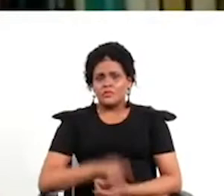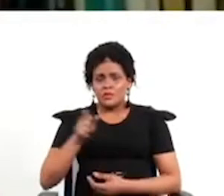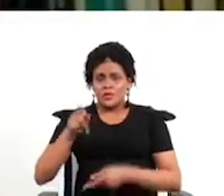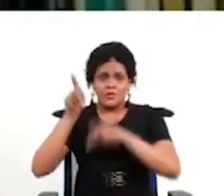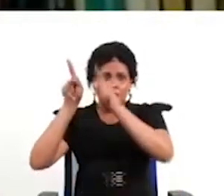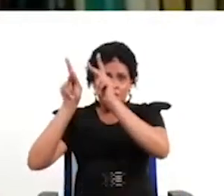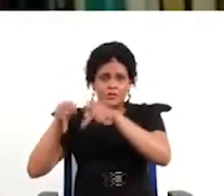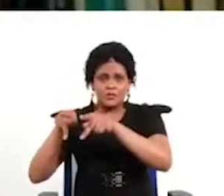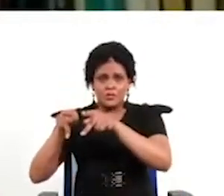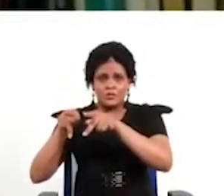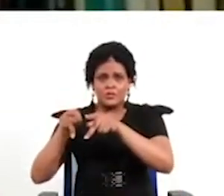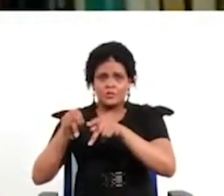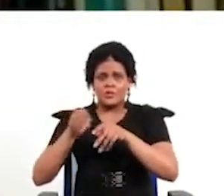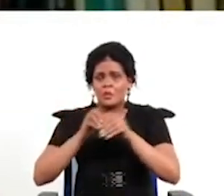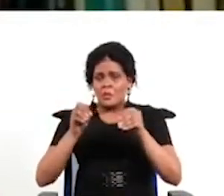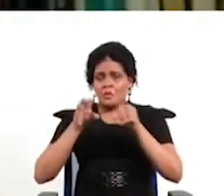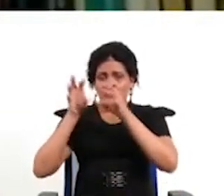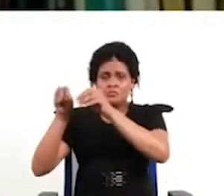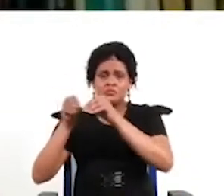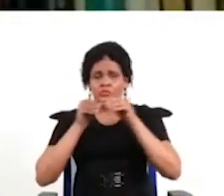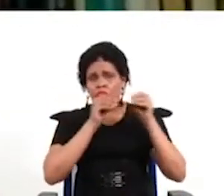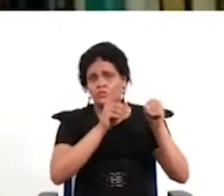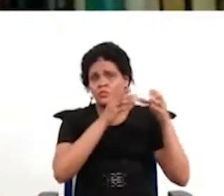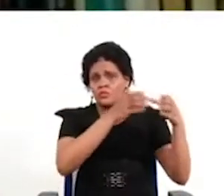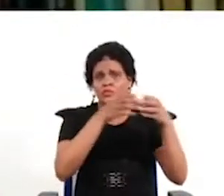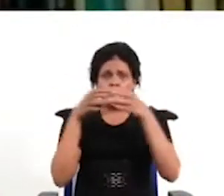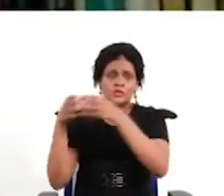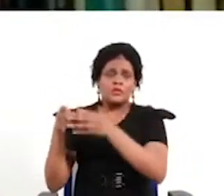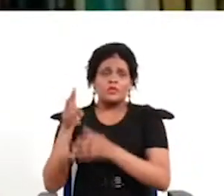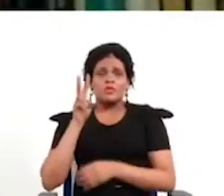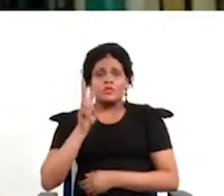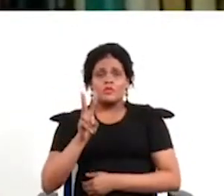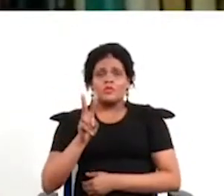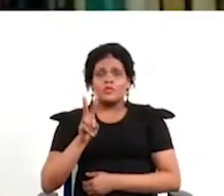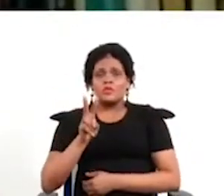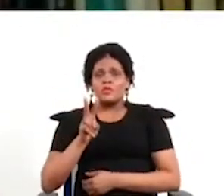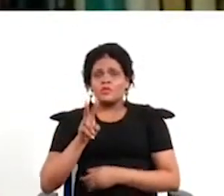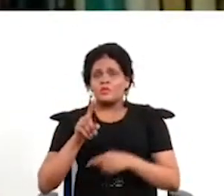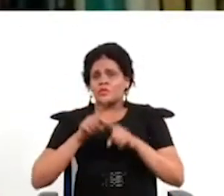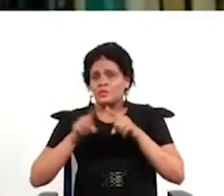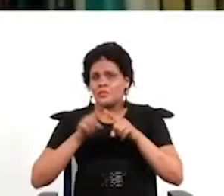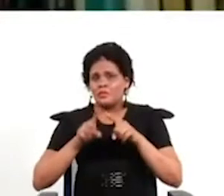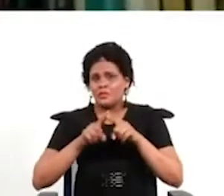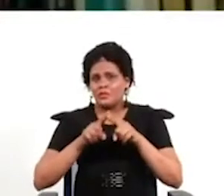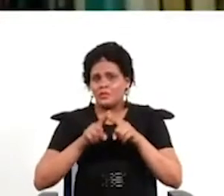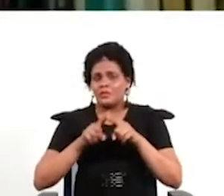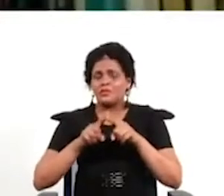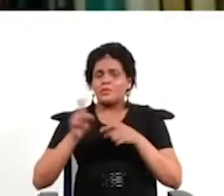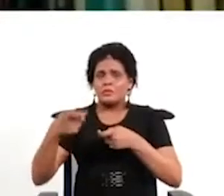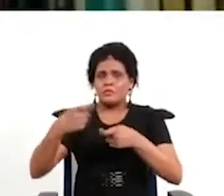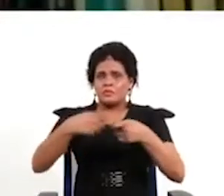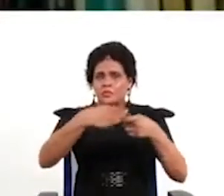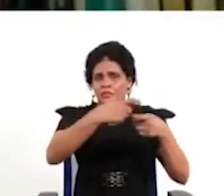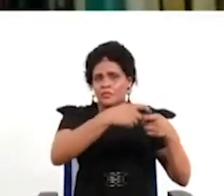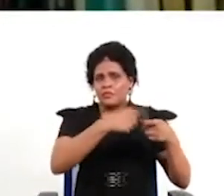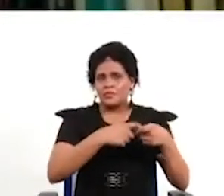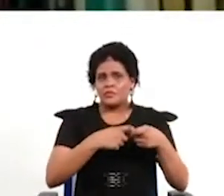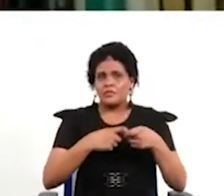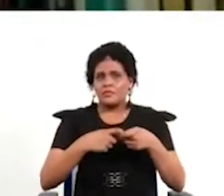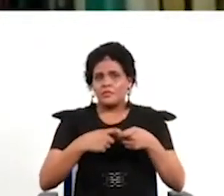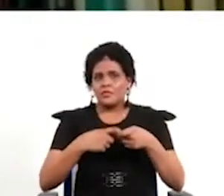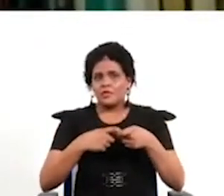respaldada o petición como fue en el caso de Brasil en el caso de Brasil había dos procedimientos participativos que se fueron dando